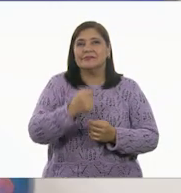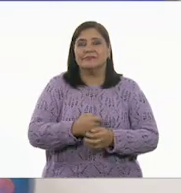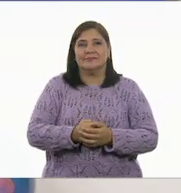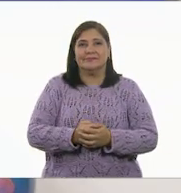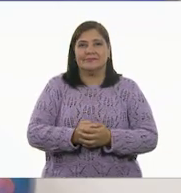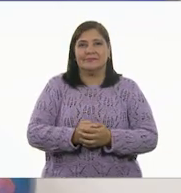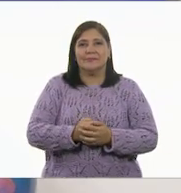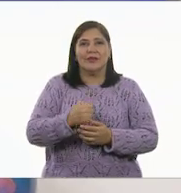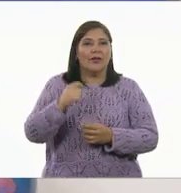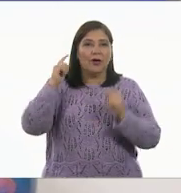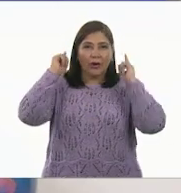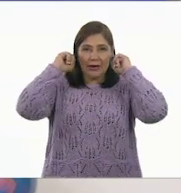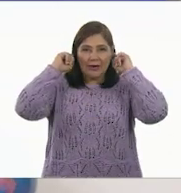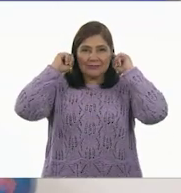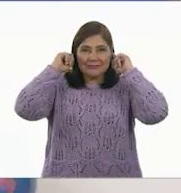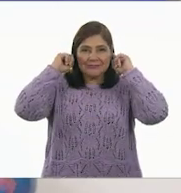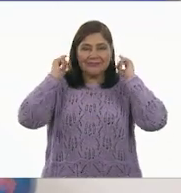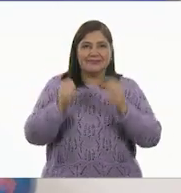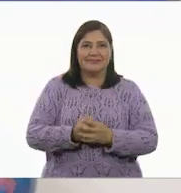Orejas.